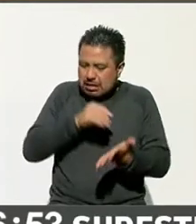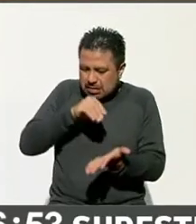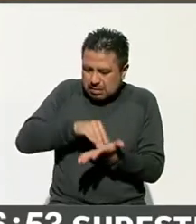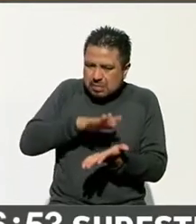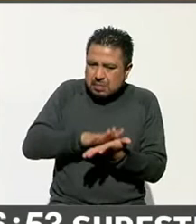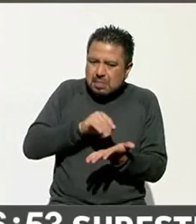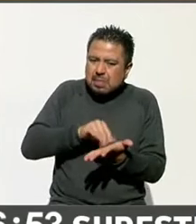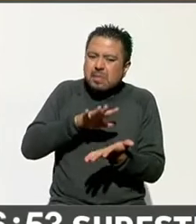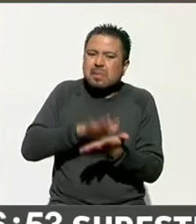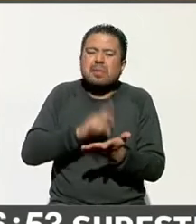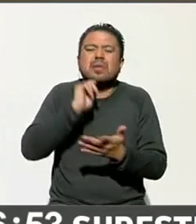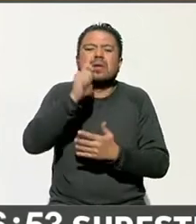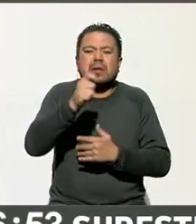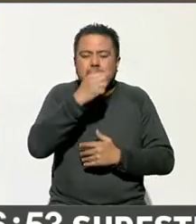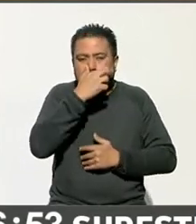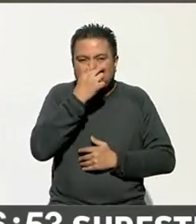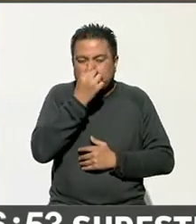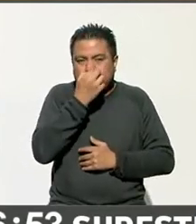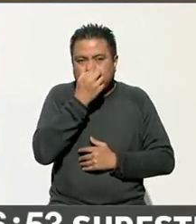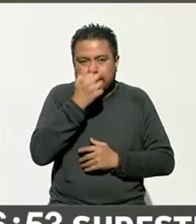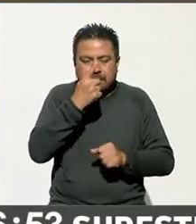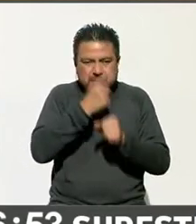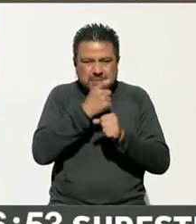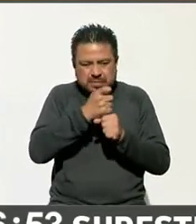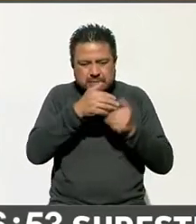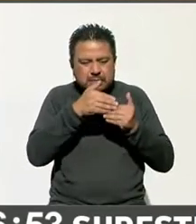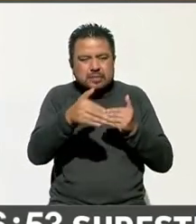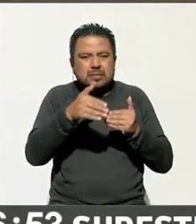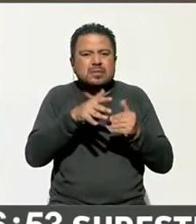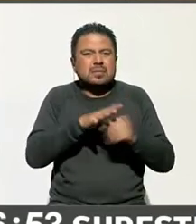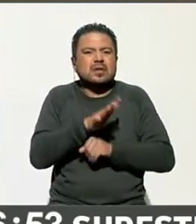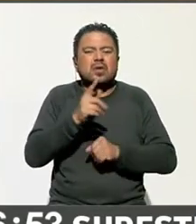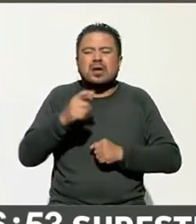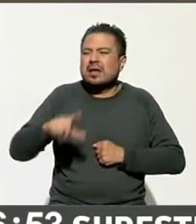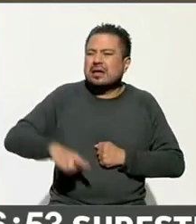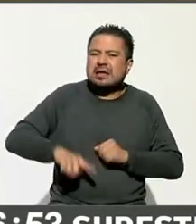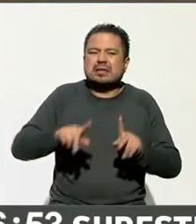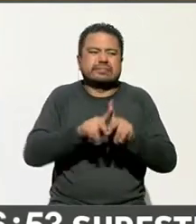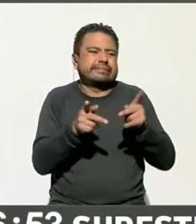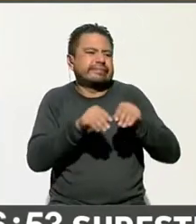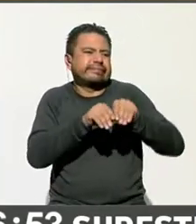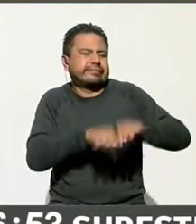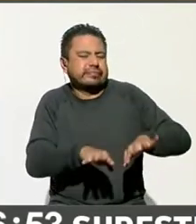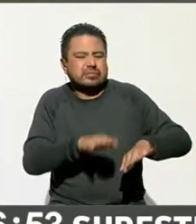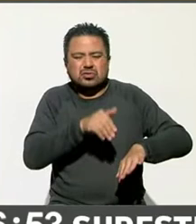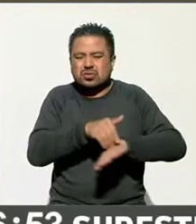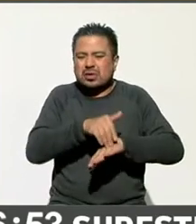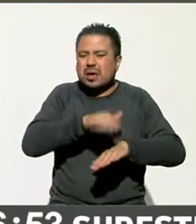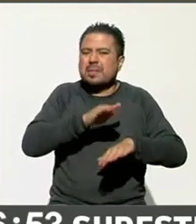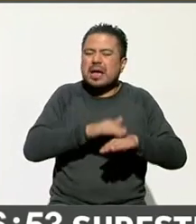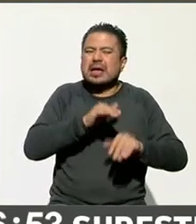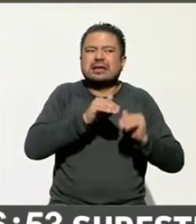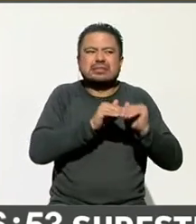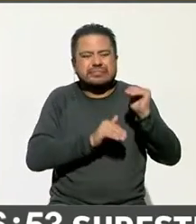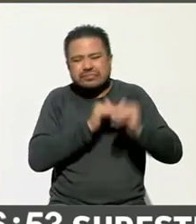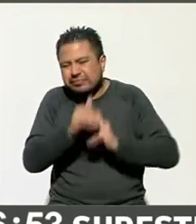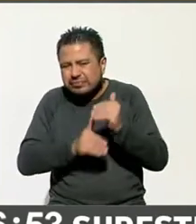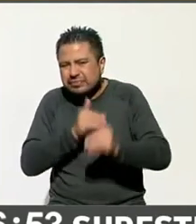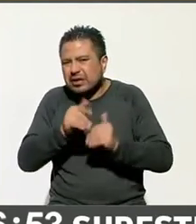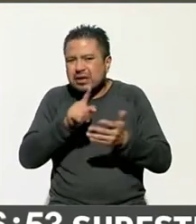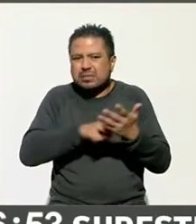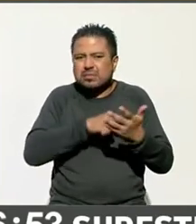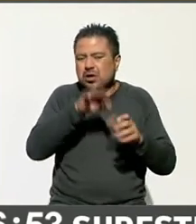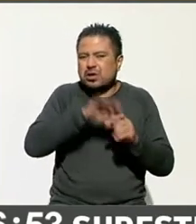es primera plana de algunos diarios, el diario hoy, el número de masacres que han ido después del proceso